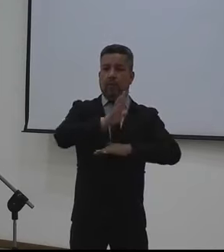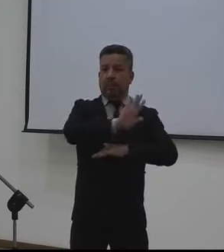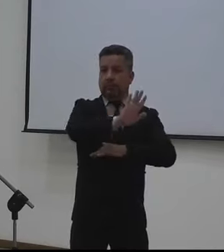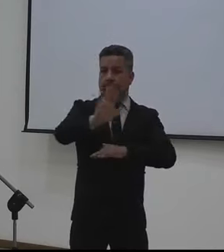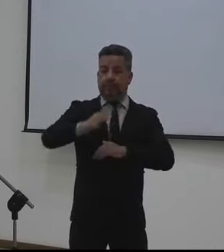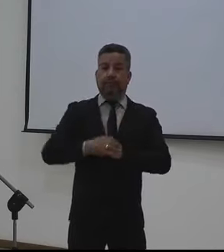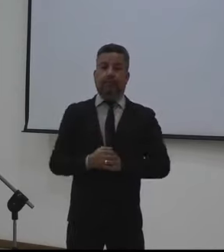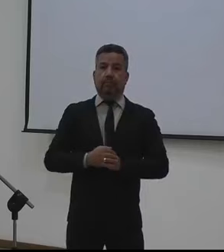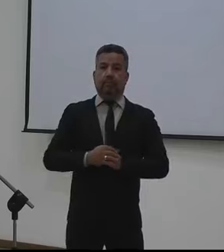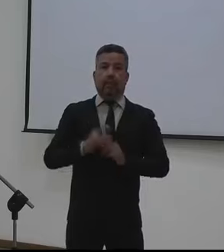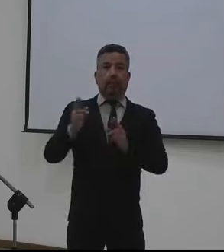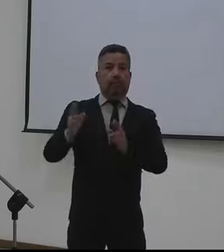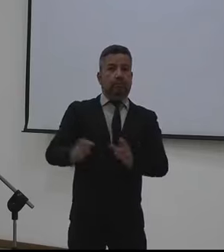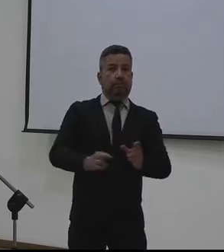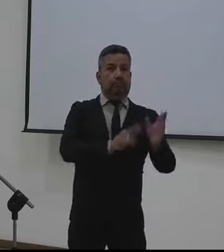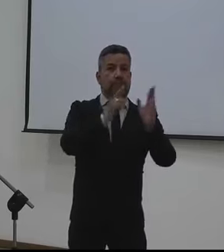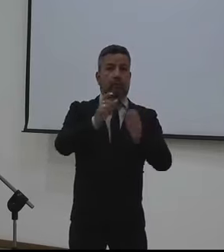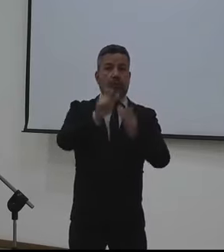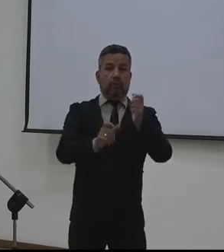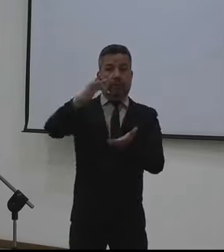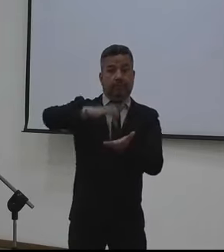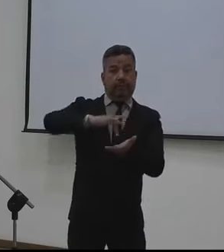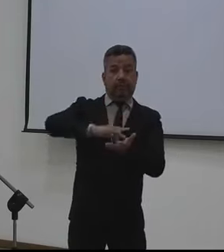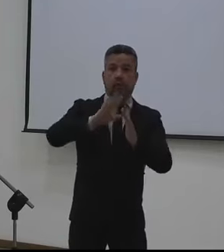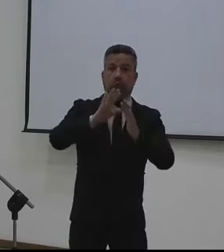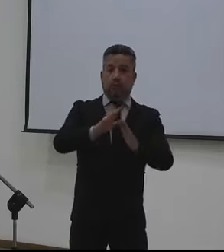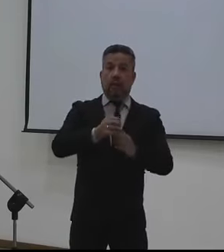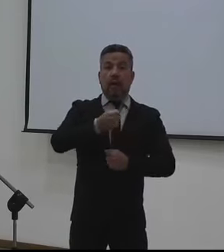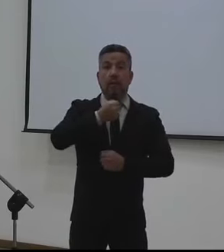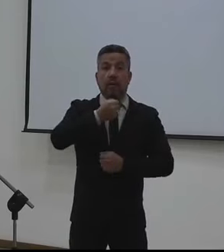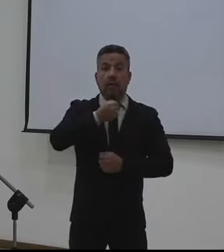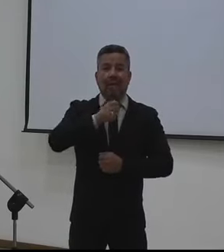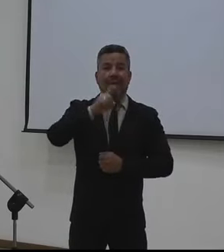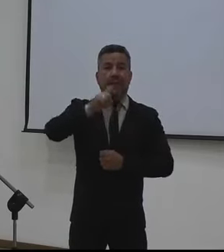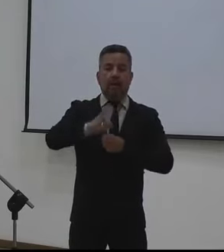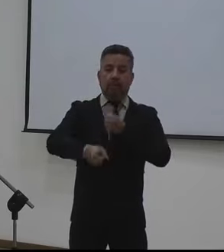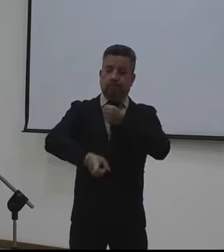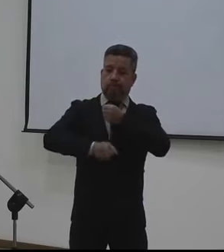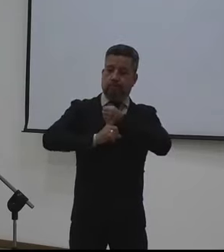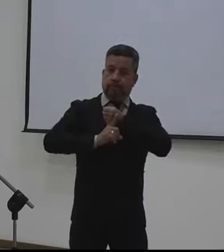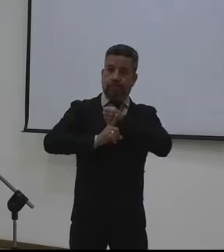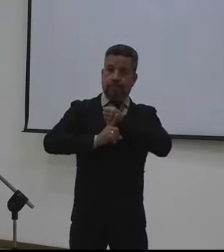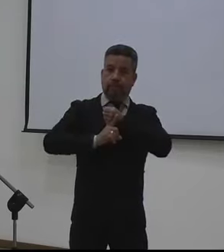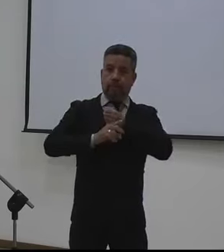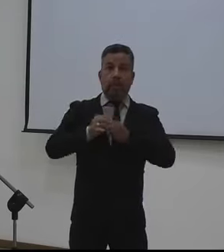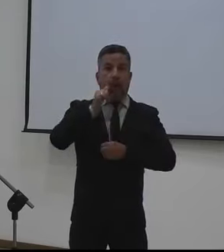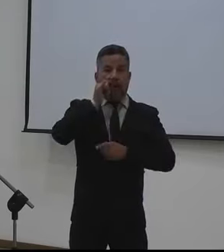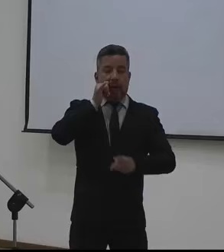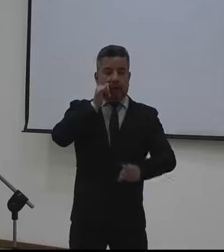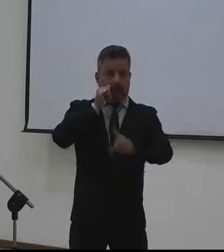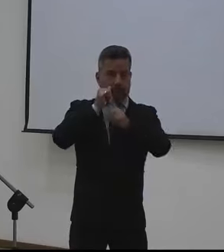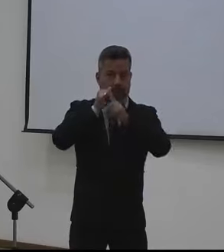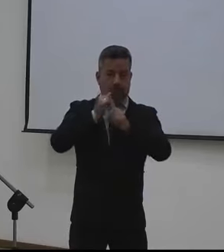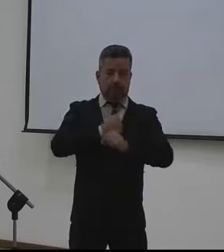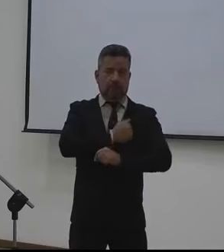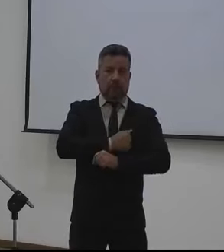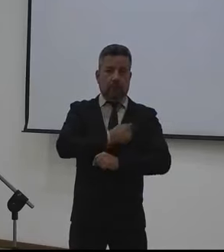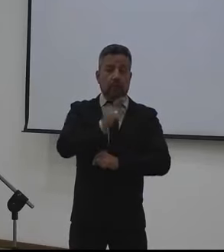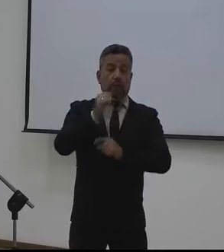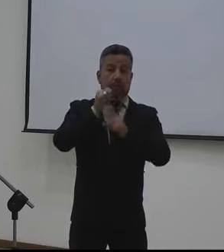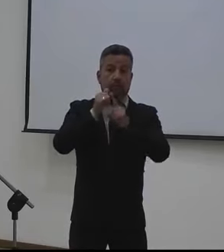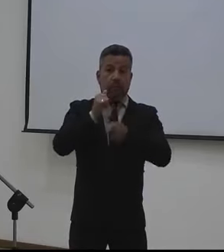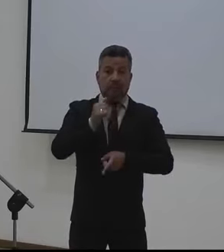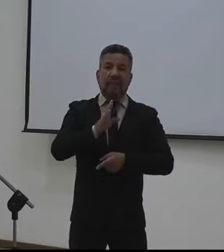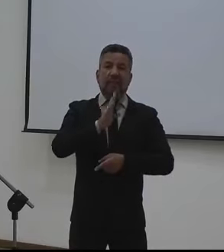de las plataformas. Le reiteramos a todos los participantes que los micrófonos deberán permanecer cerrados y las cámaras apagadas